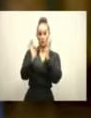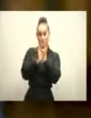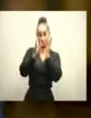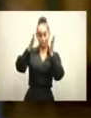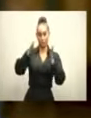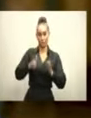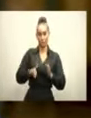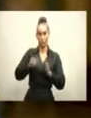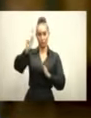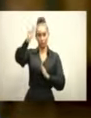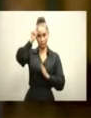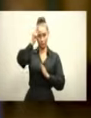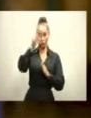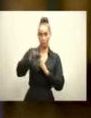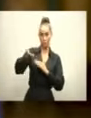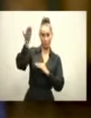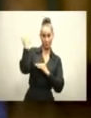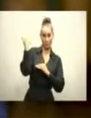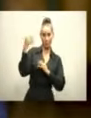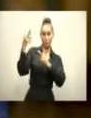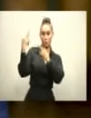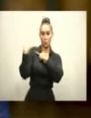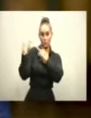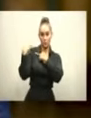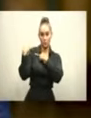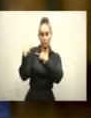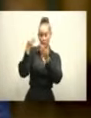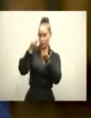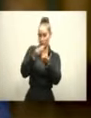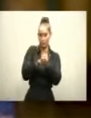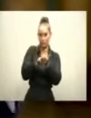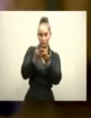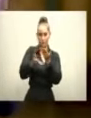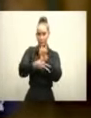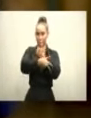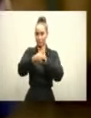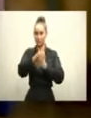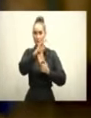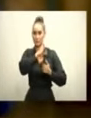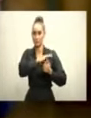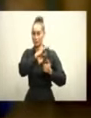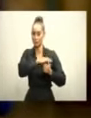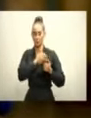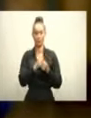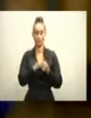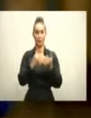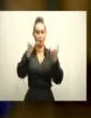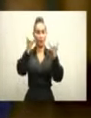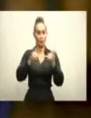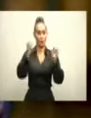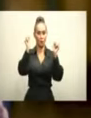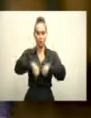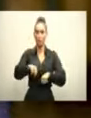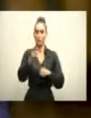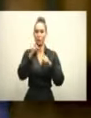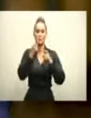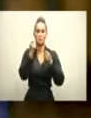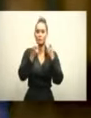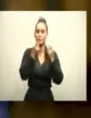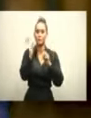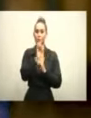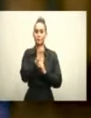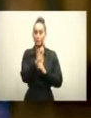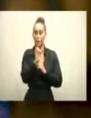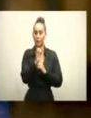pasada administración responsable del mayor régimen de impunidad y corrupción no tienen autoridad moral para criticarnos.